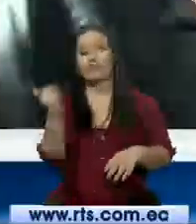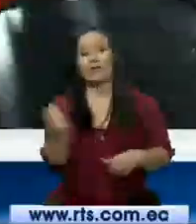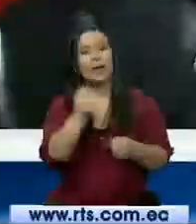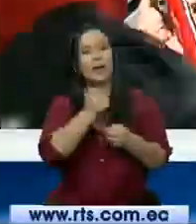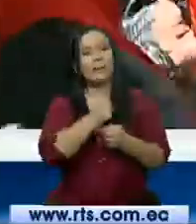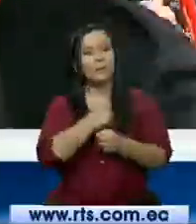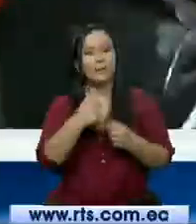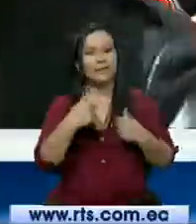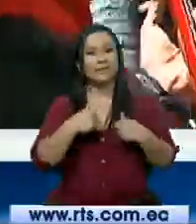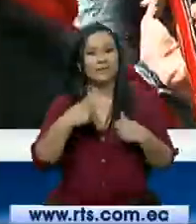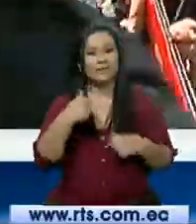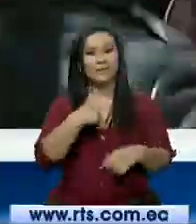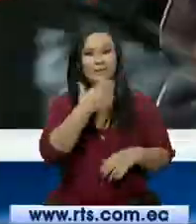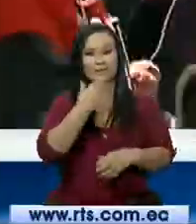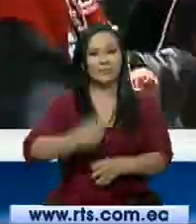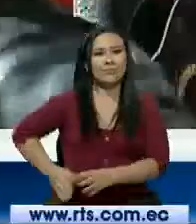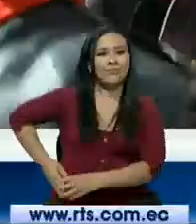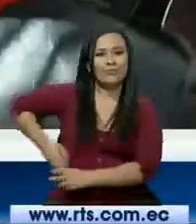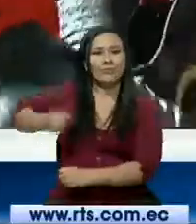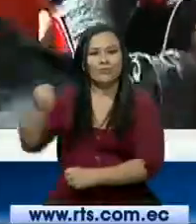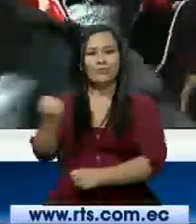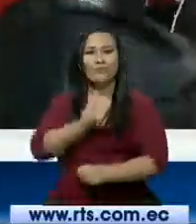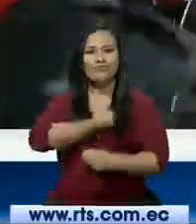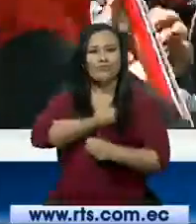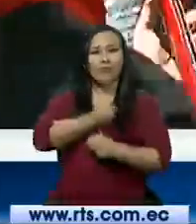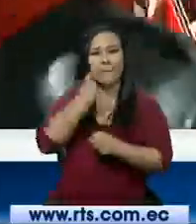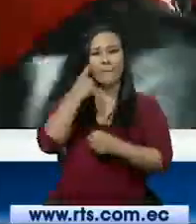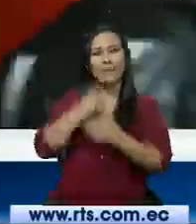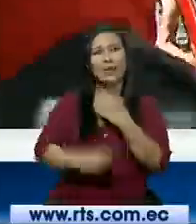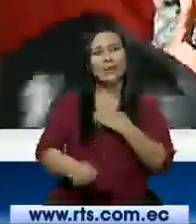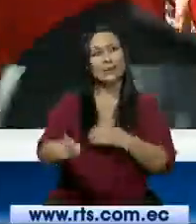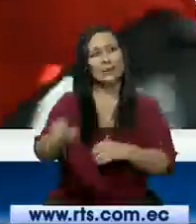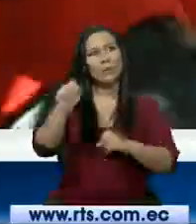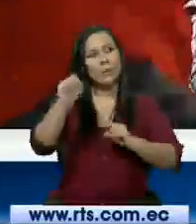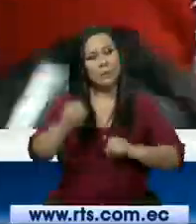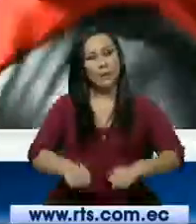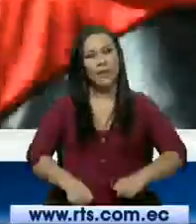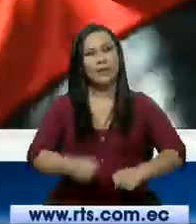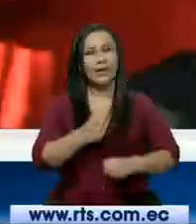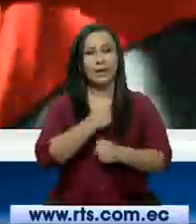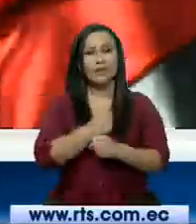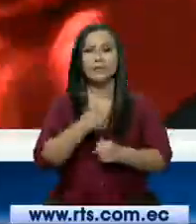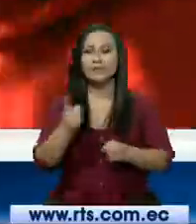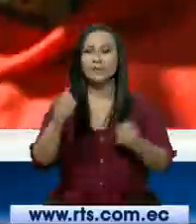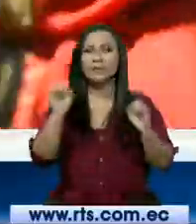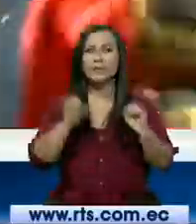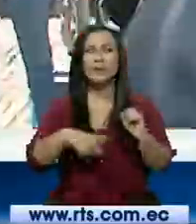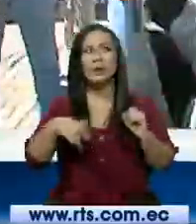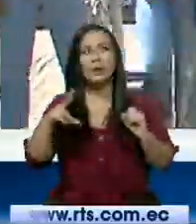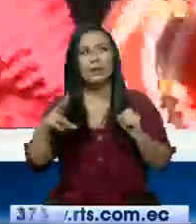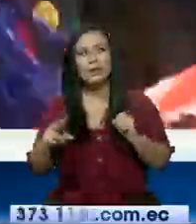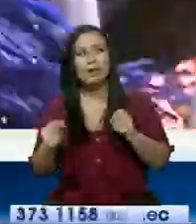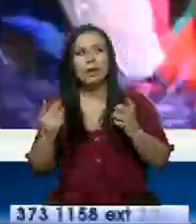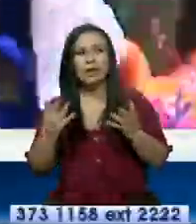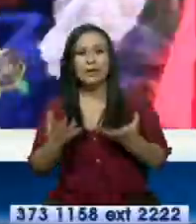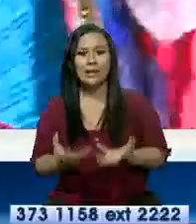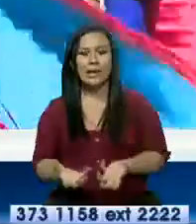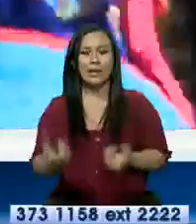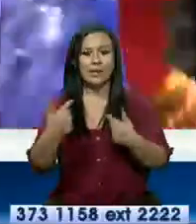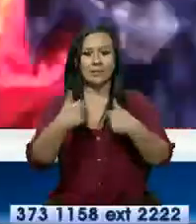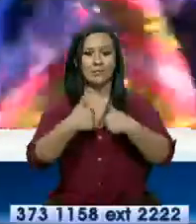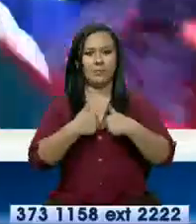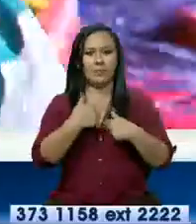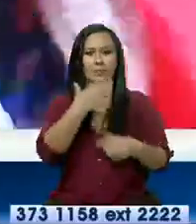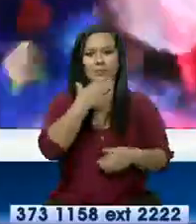puñal en el pecho, cuyayay. Alta su cara, que me quieras, cuyayay. Te puse el